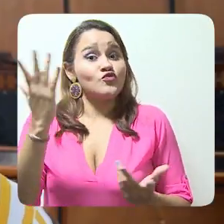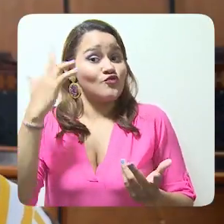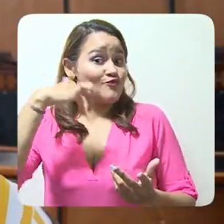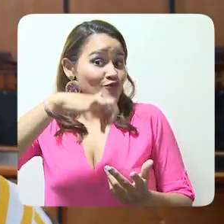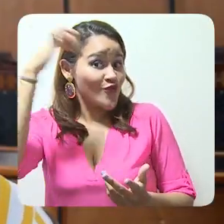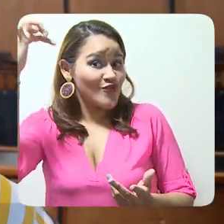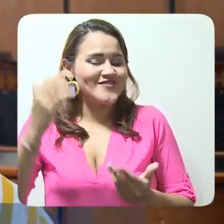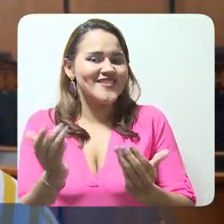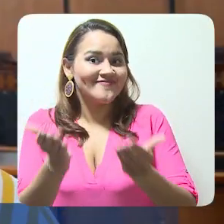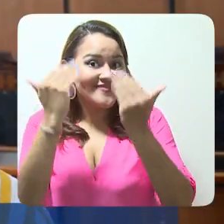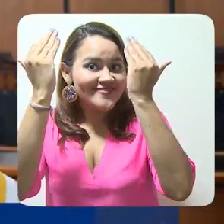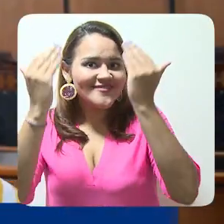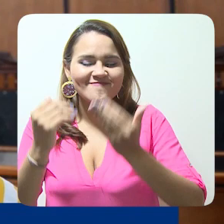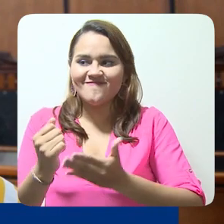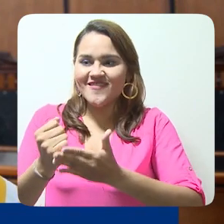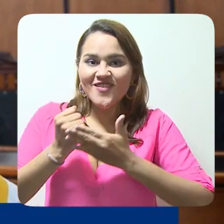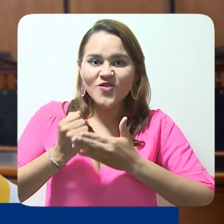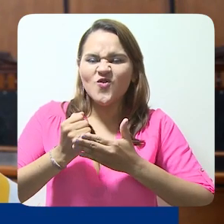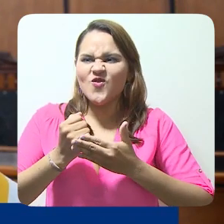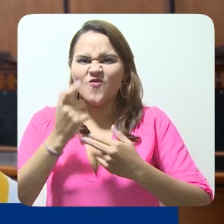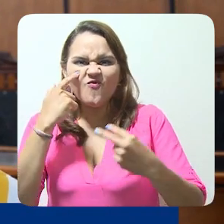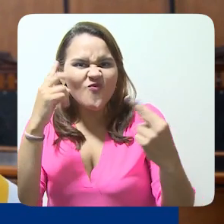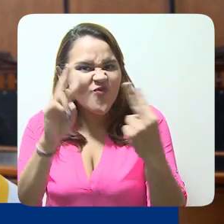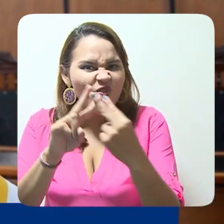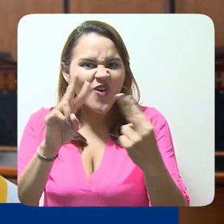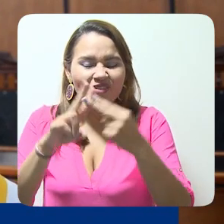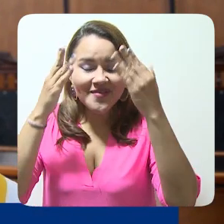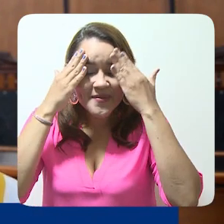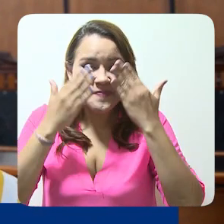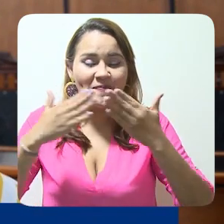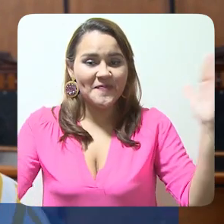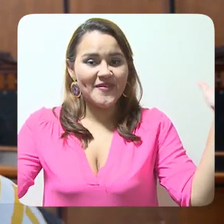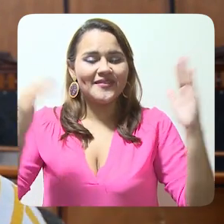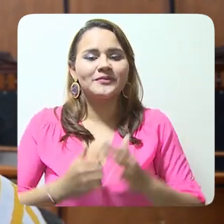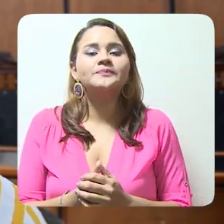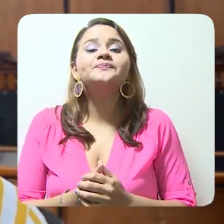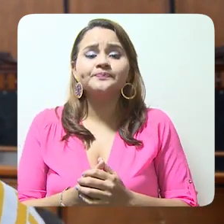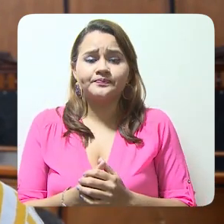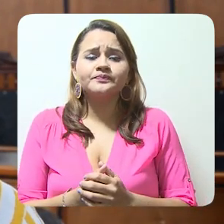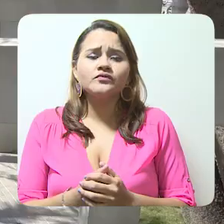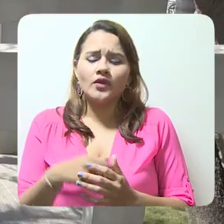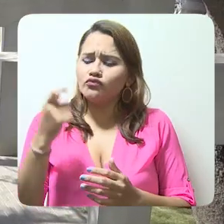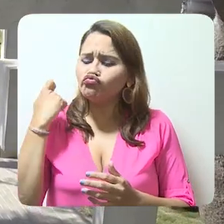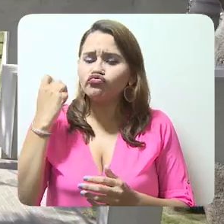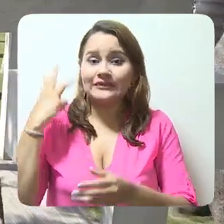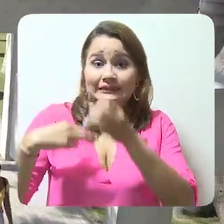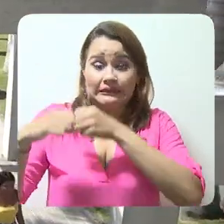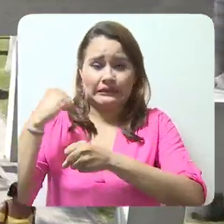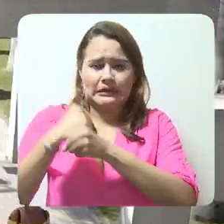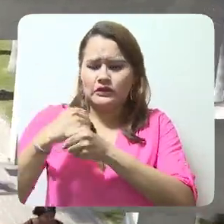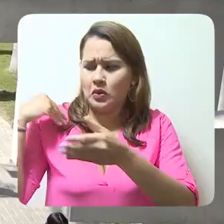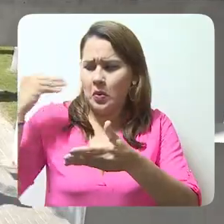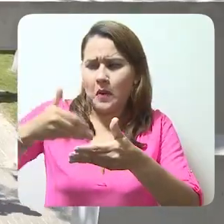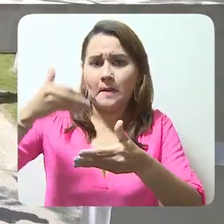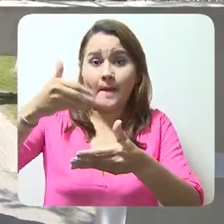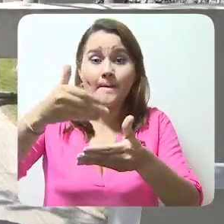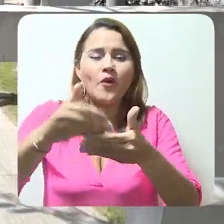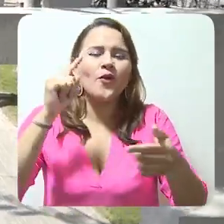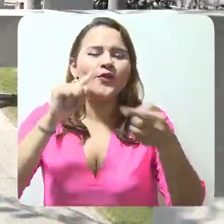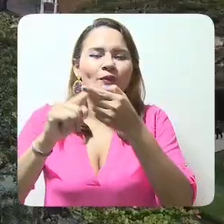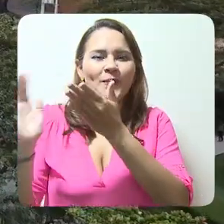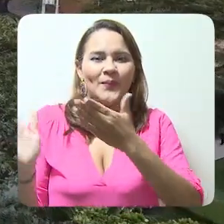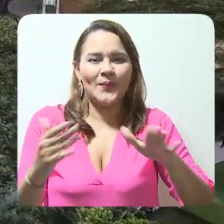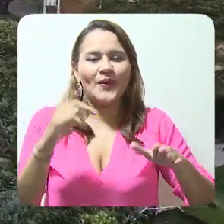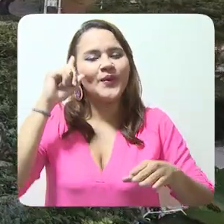futuros profesionales y al momento de ampliar nuestros horizontes en el campo profesional. Durante los últimos tres años del plan de